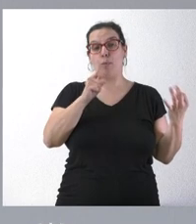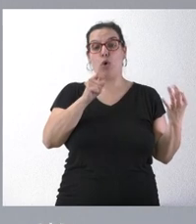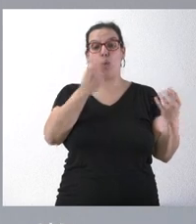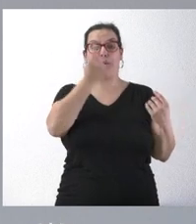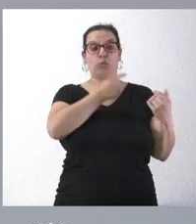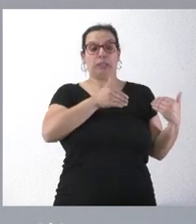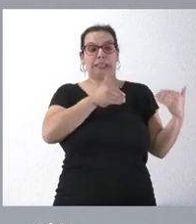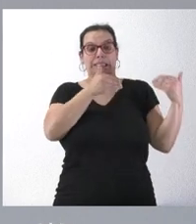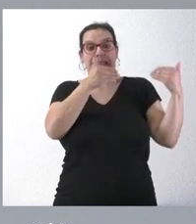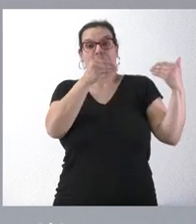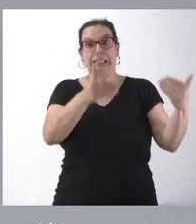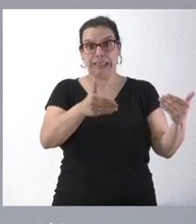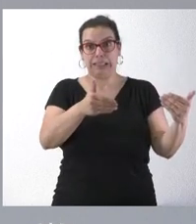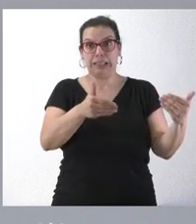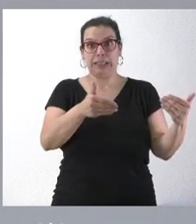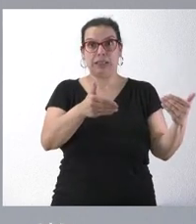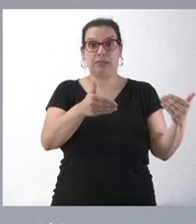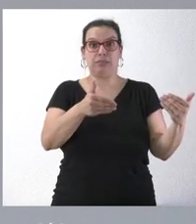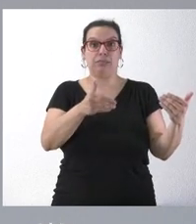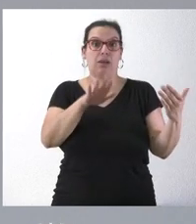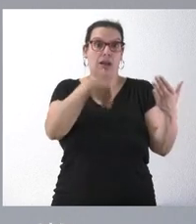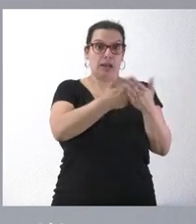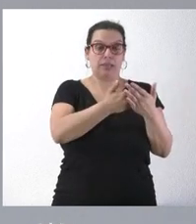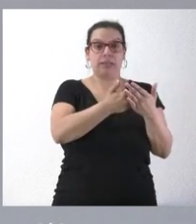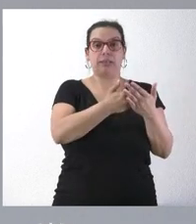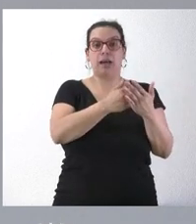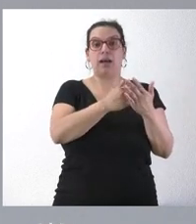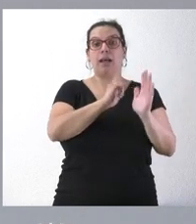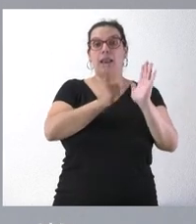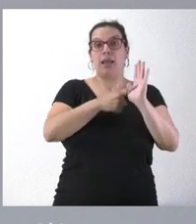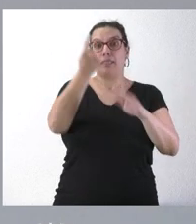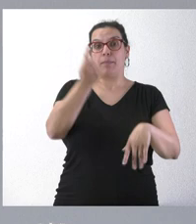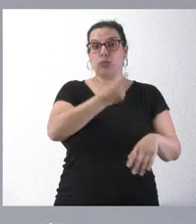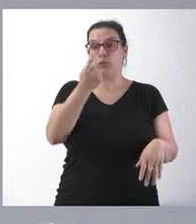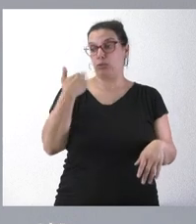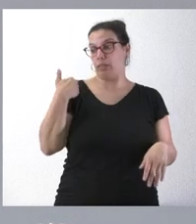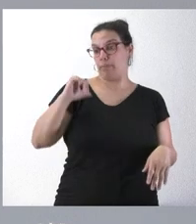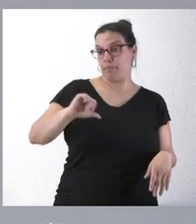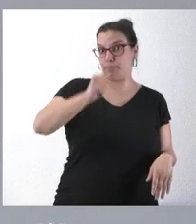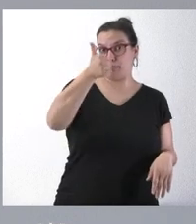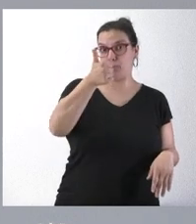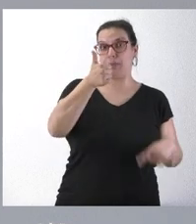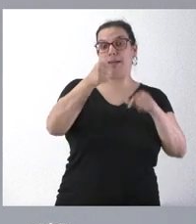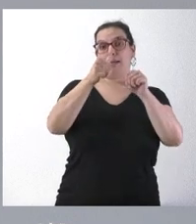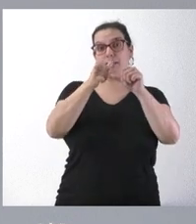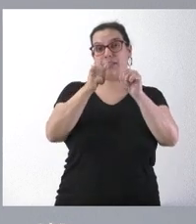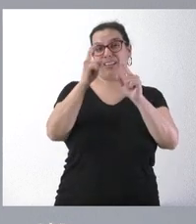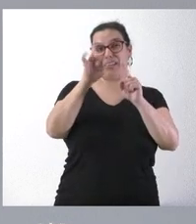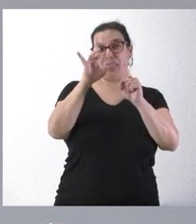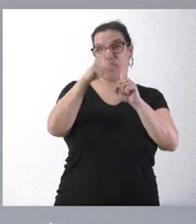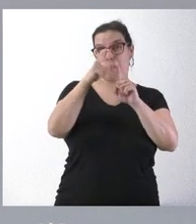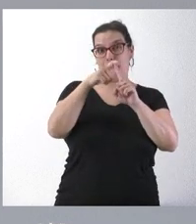presupuestaria, solo tras la reciente publicación de la Ley de Presupuestos Autonómica, a partir del 15 de mayo,